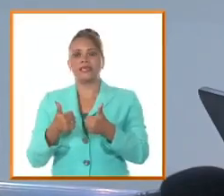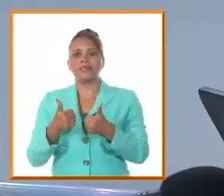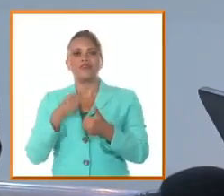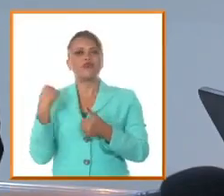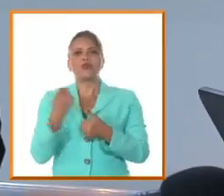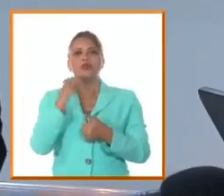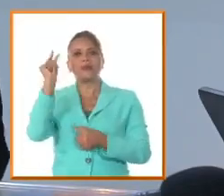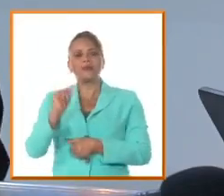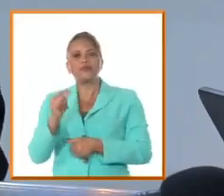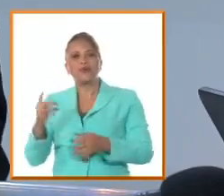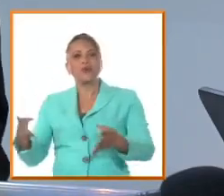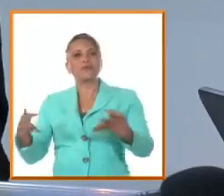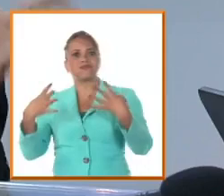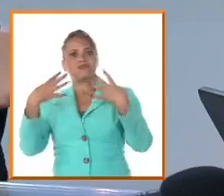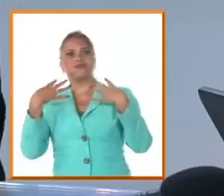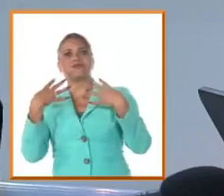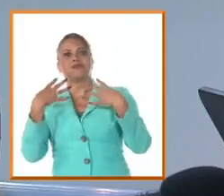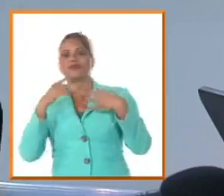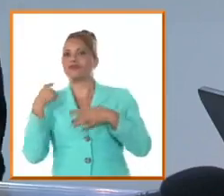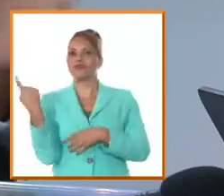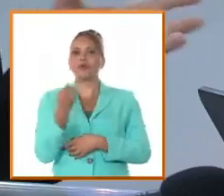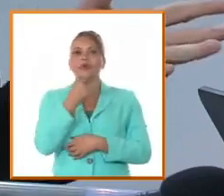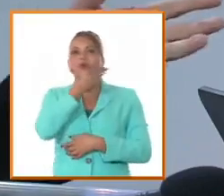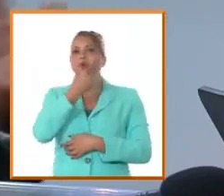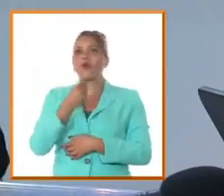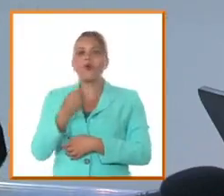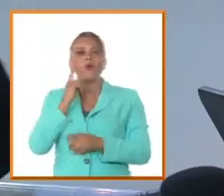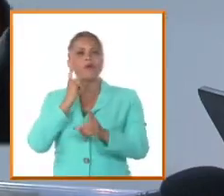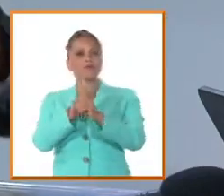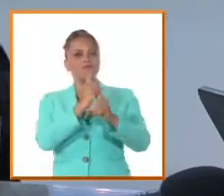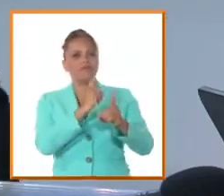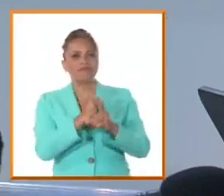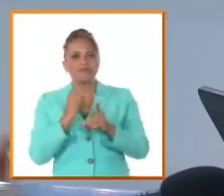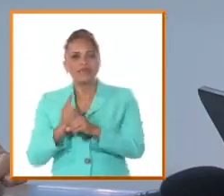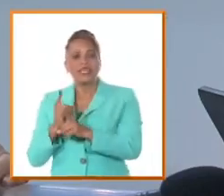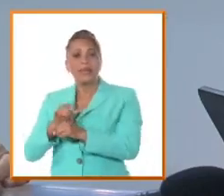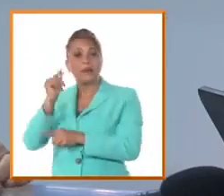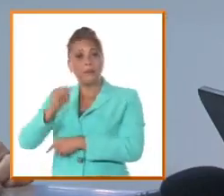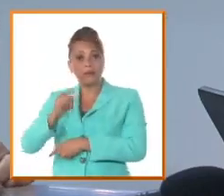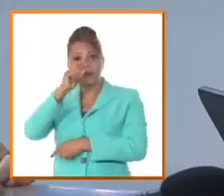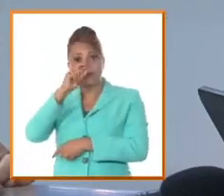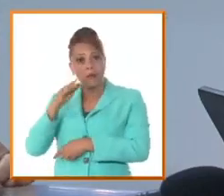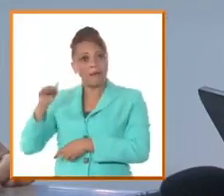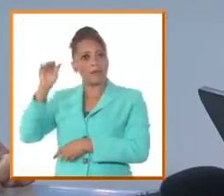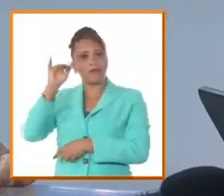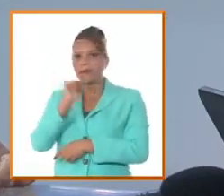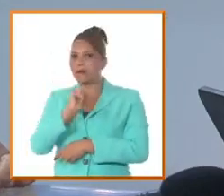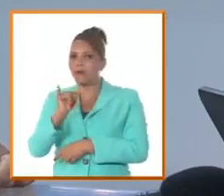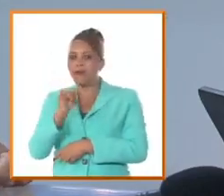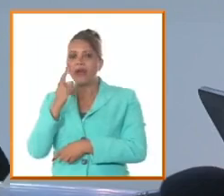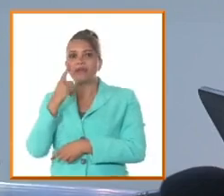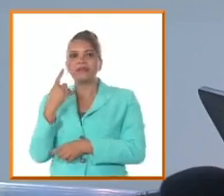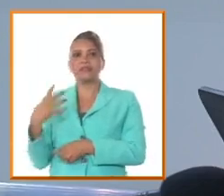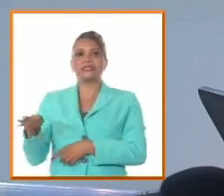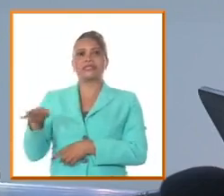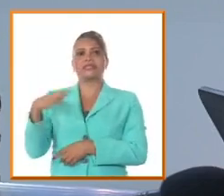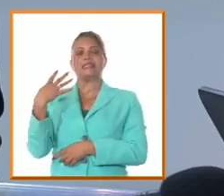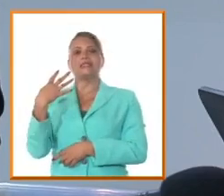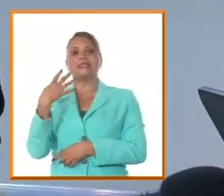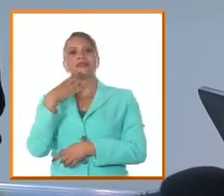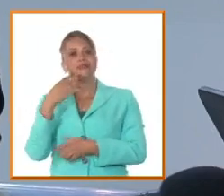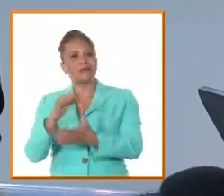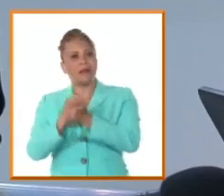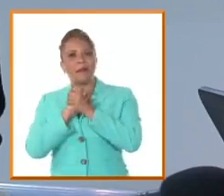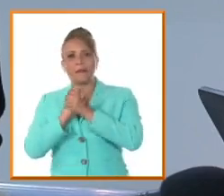atracciones todos los jóvenes que lo conocen incluso las personas se ven atraídas por Agramonte